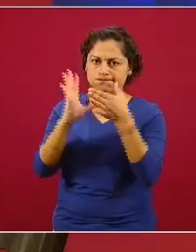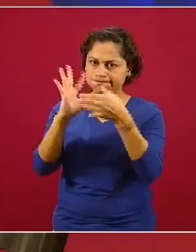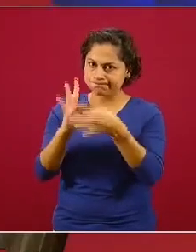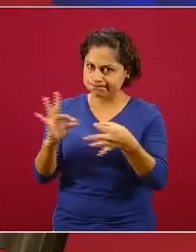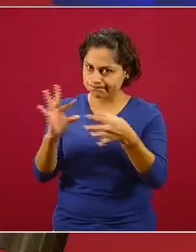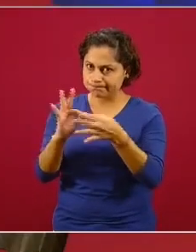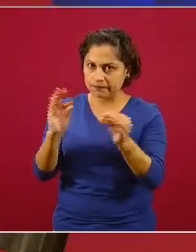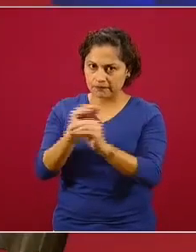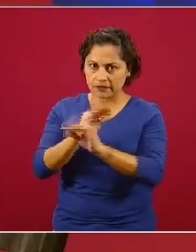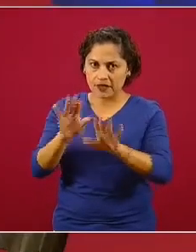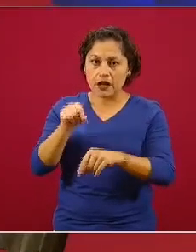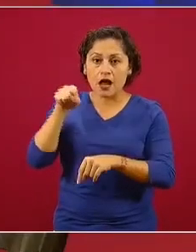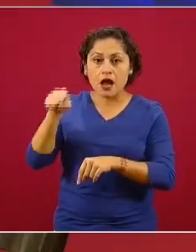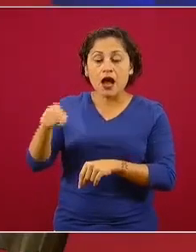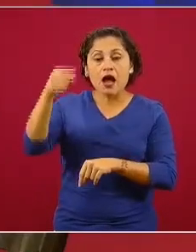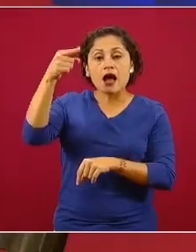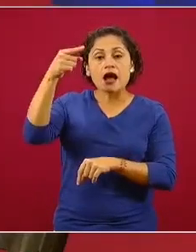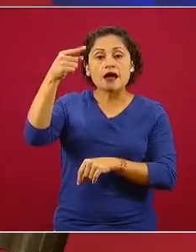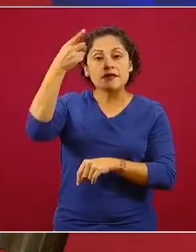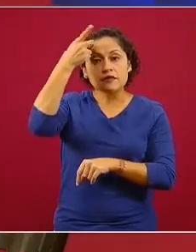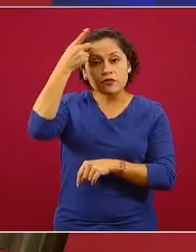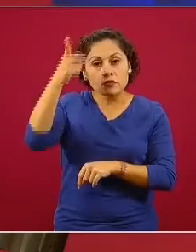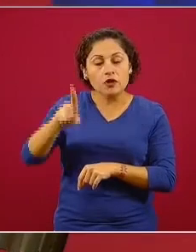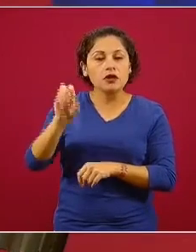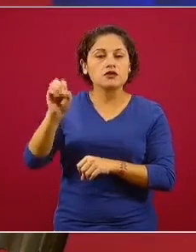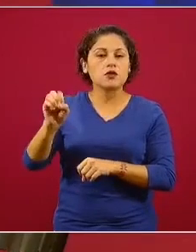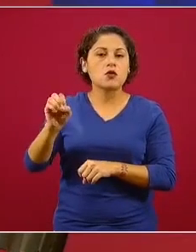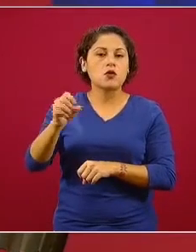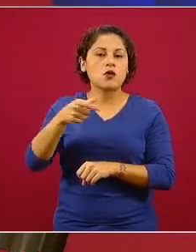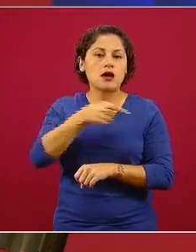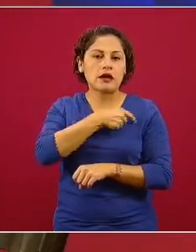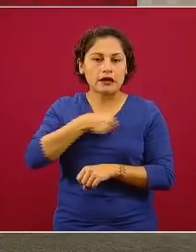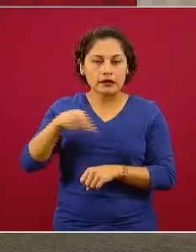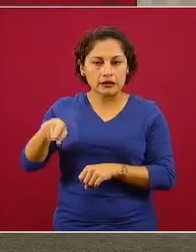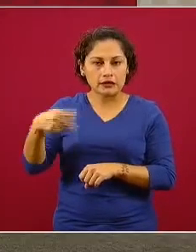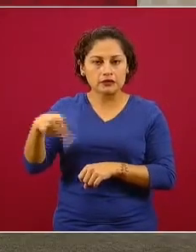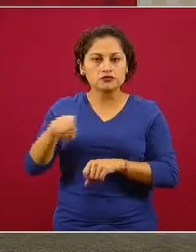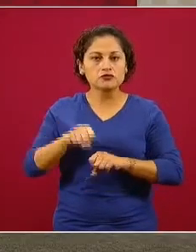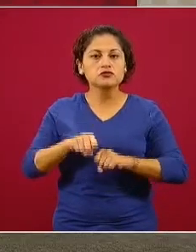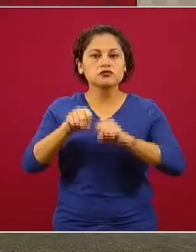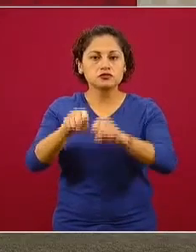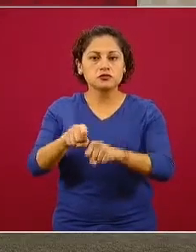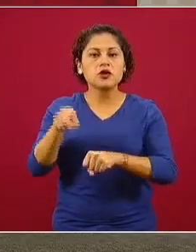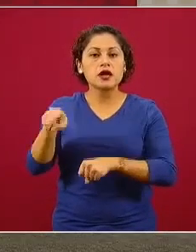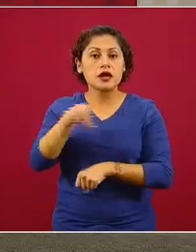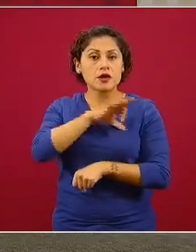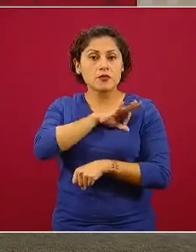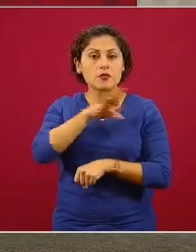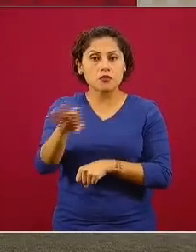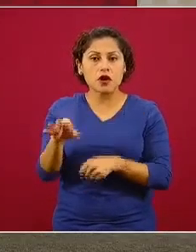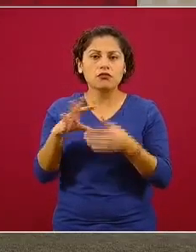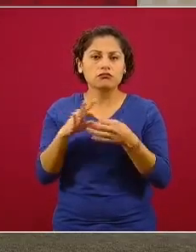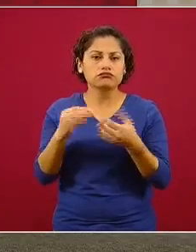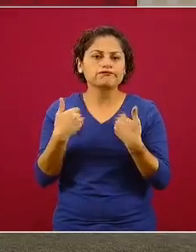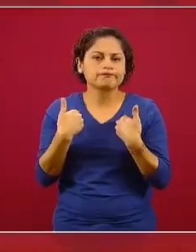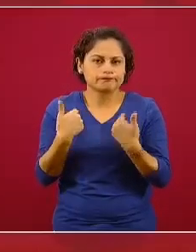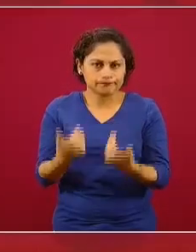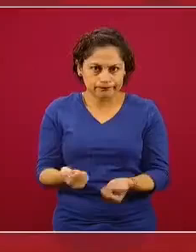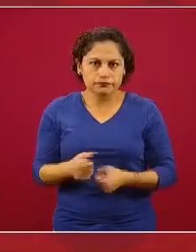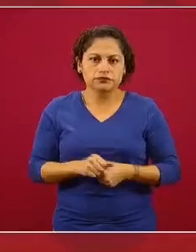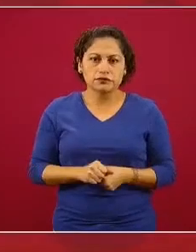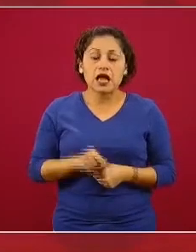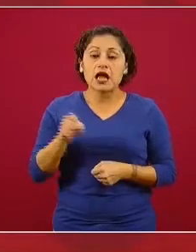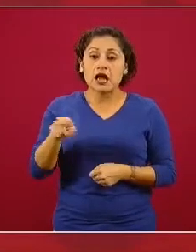centros de abastecimiento para que cambien el criterio y pueda existir la posibilidad en una forma ordenada, una forma regulada,